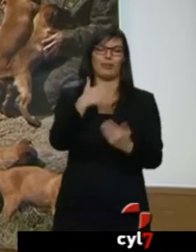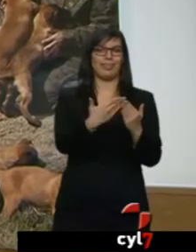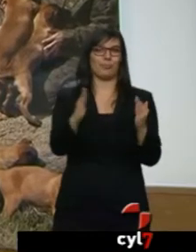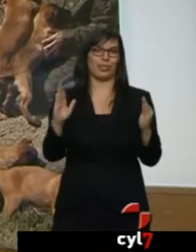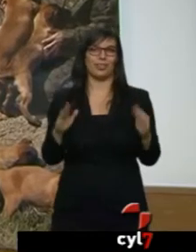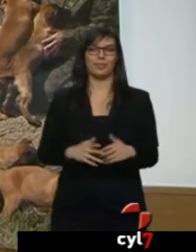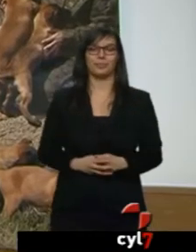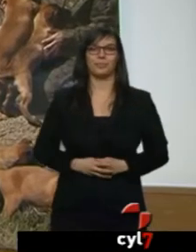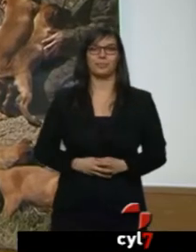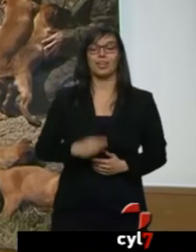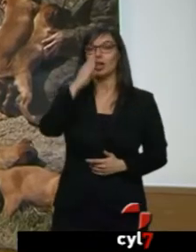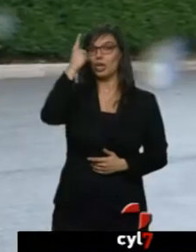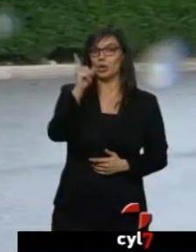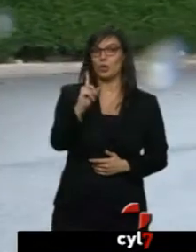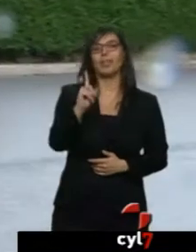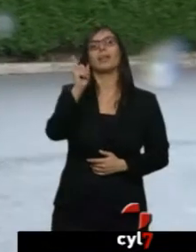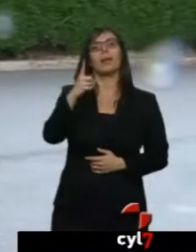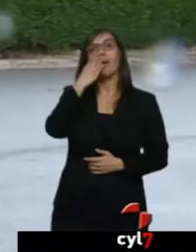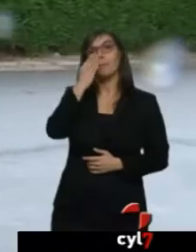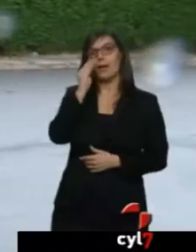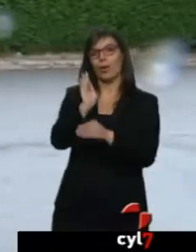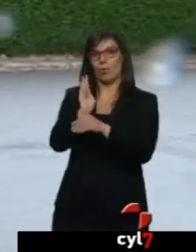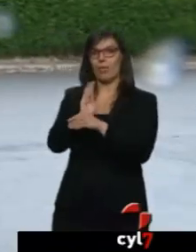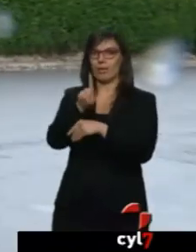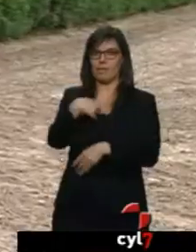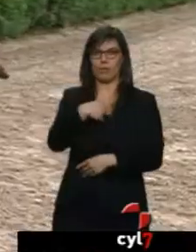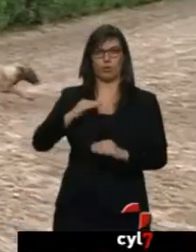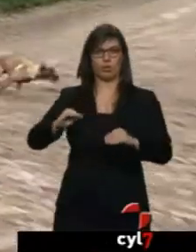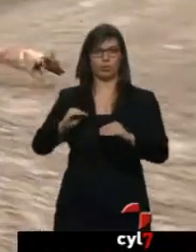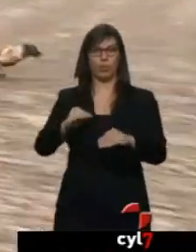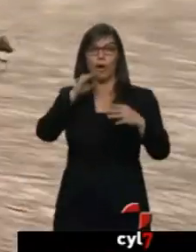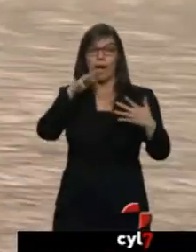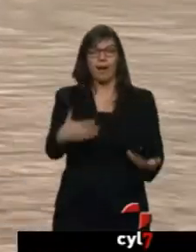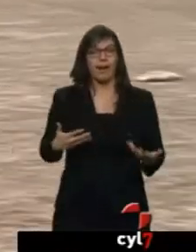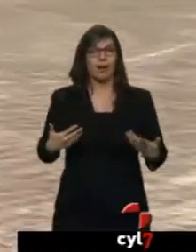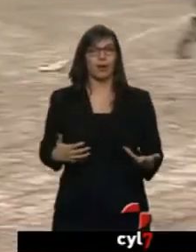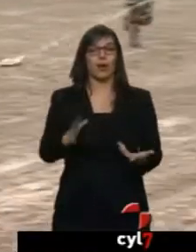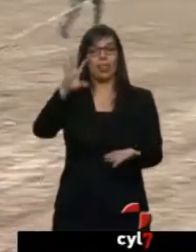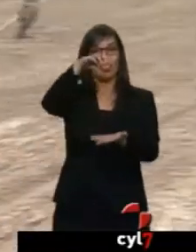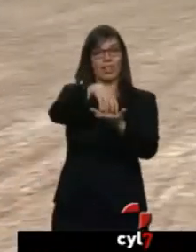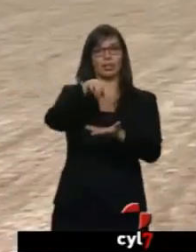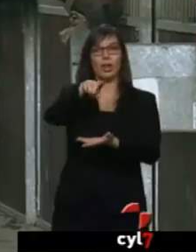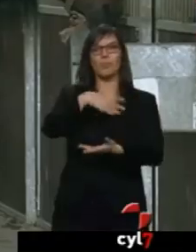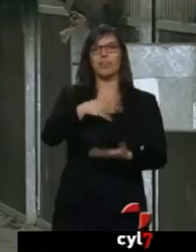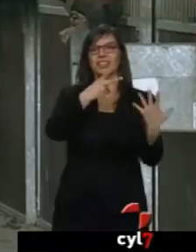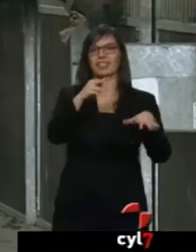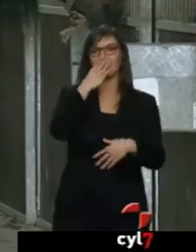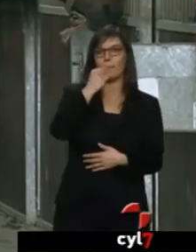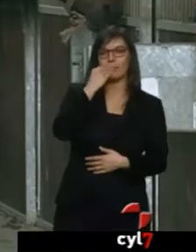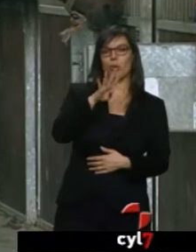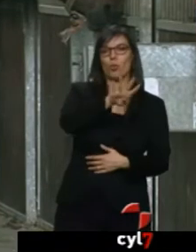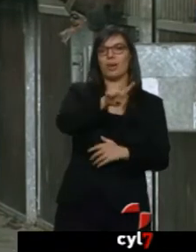sin olvidar la cría canina, entre otras funciones. En la actualidad de las instalaciones hay unos 70 perros y 47